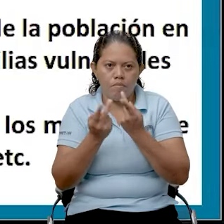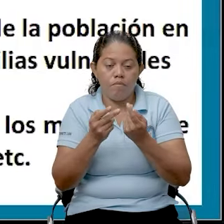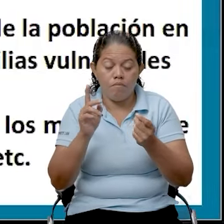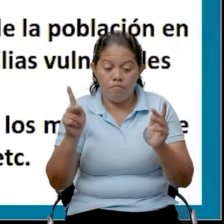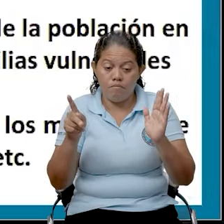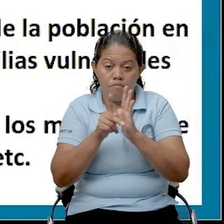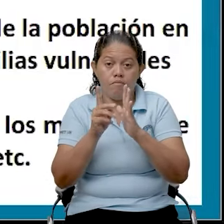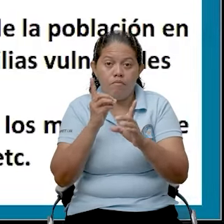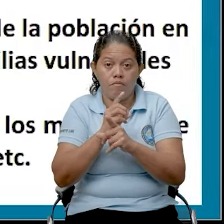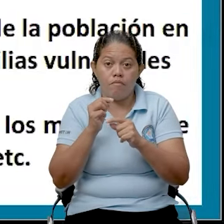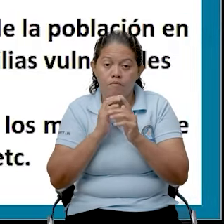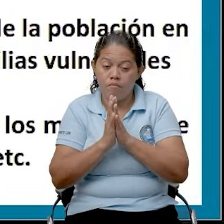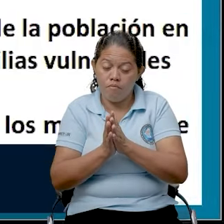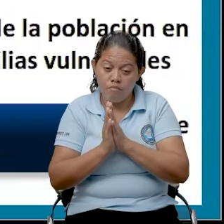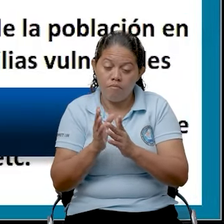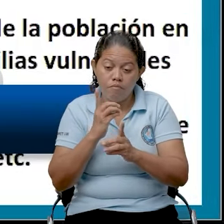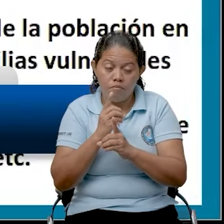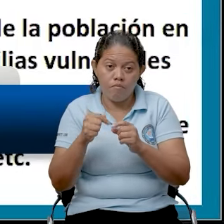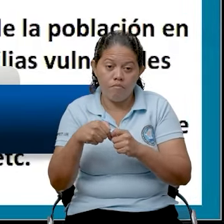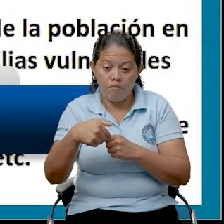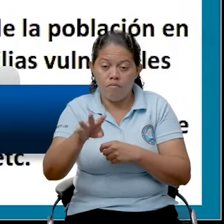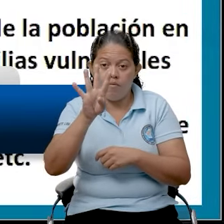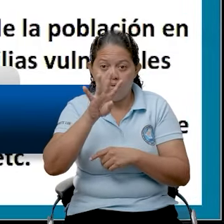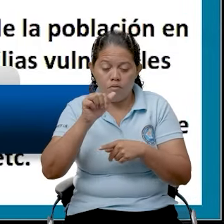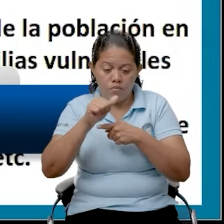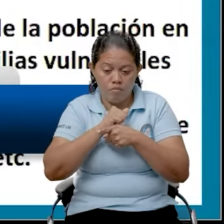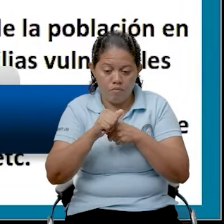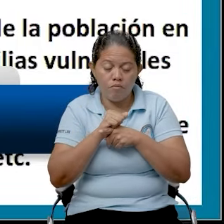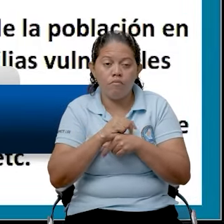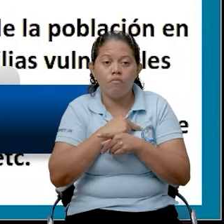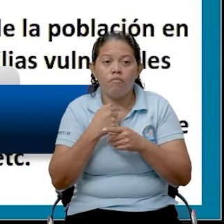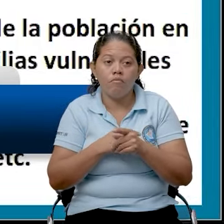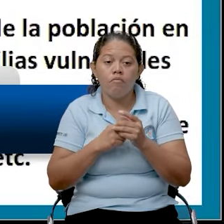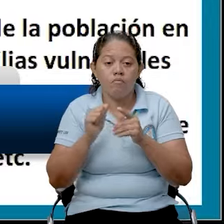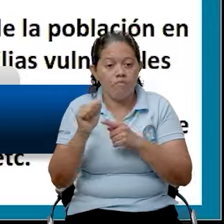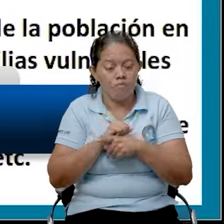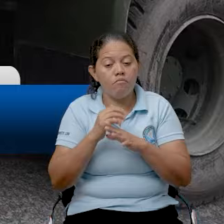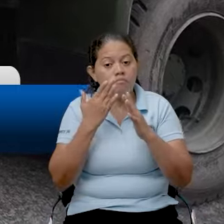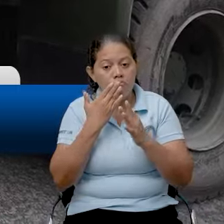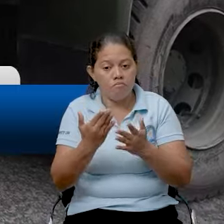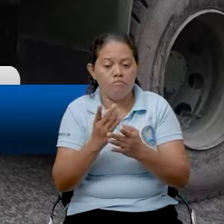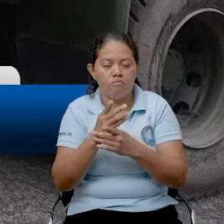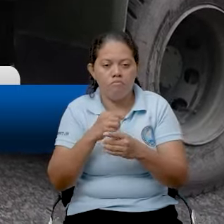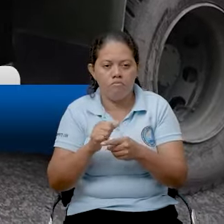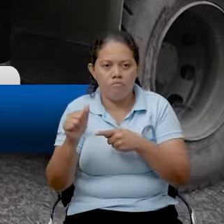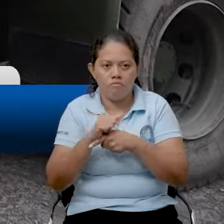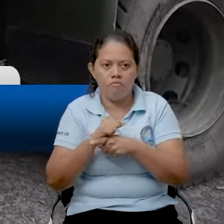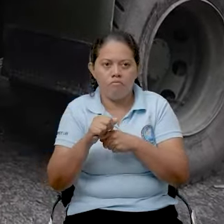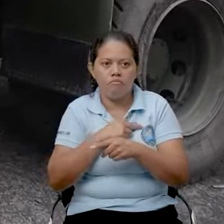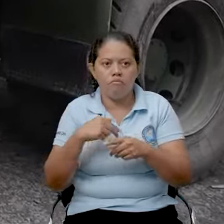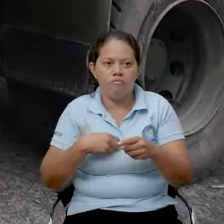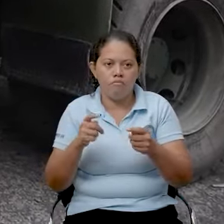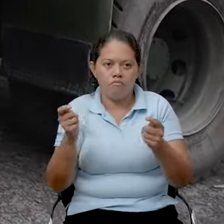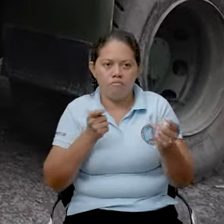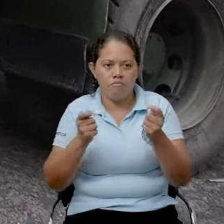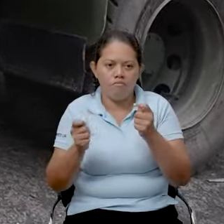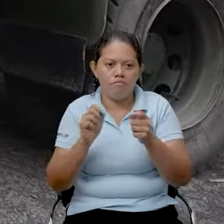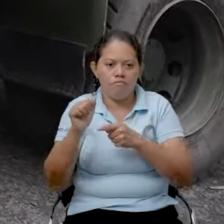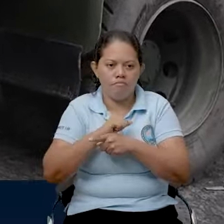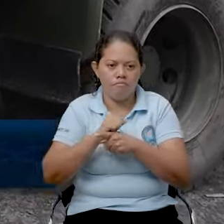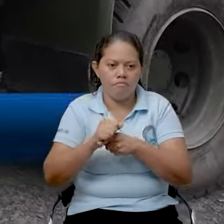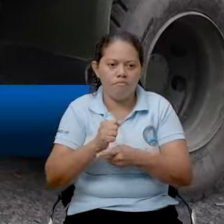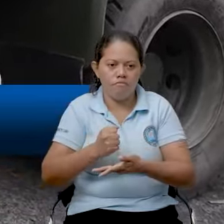riesgo y donde valdría la pena para este cuarto ejercicio hacer la práctica. Los ejercicios son una herramienta de